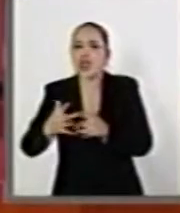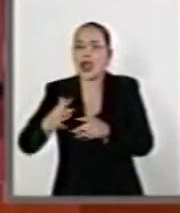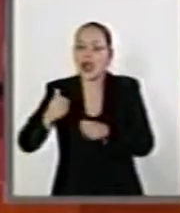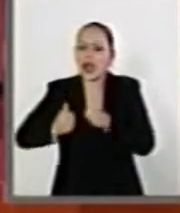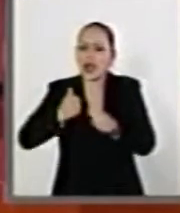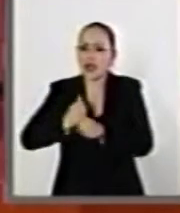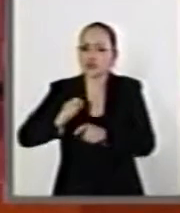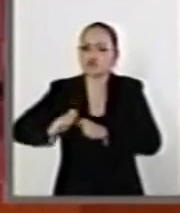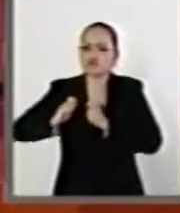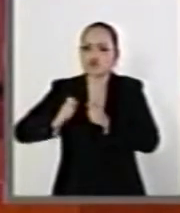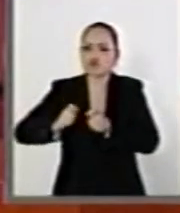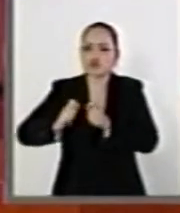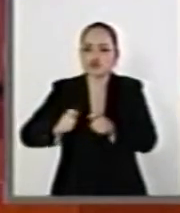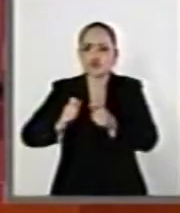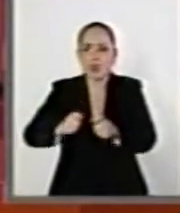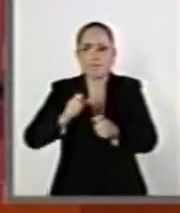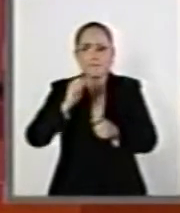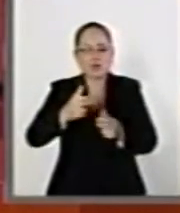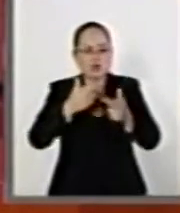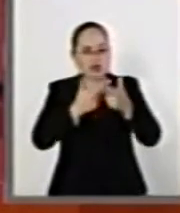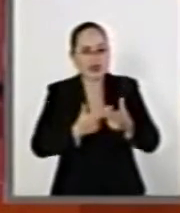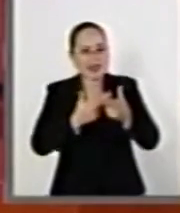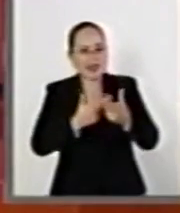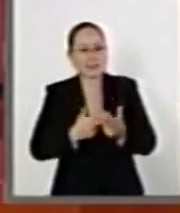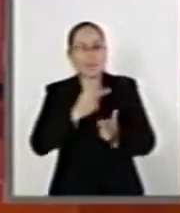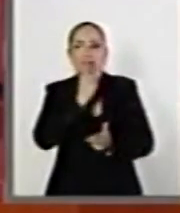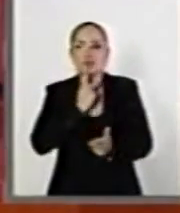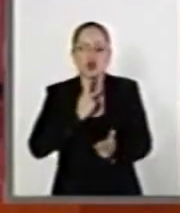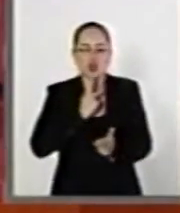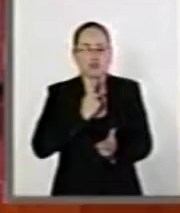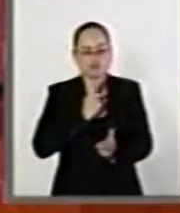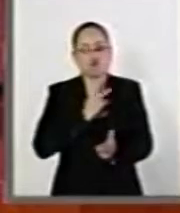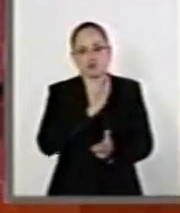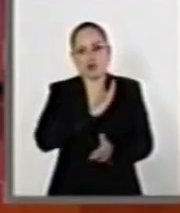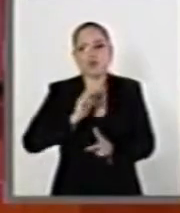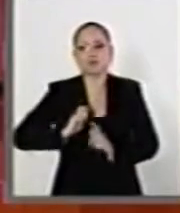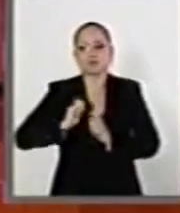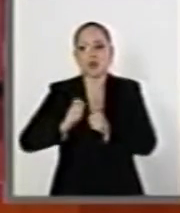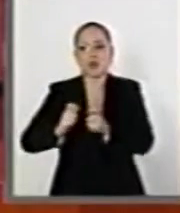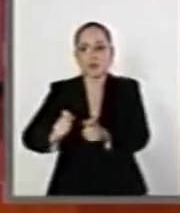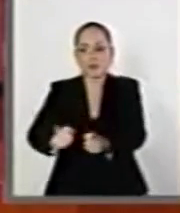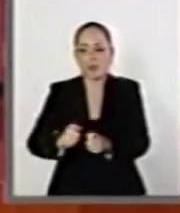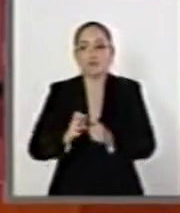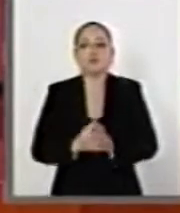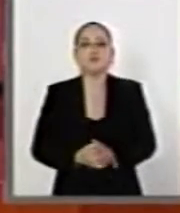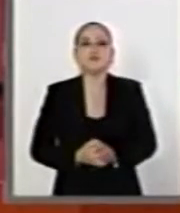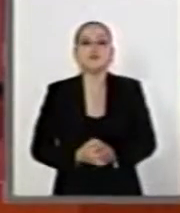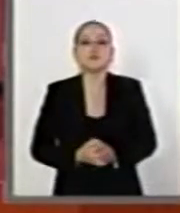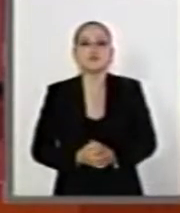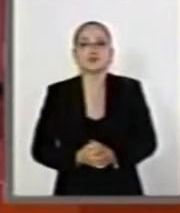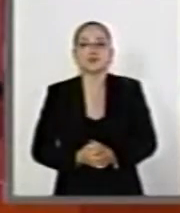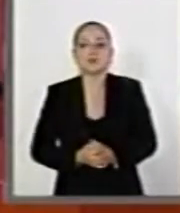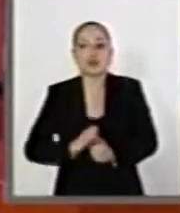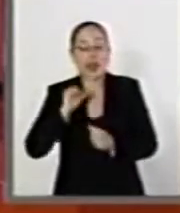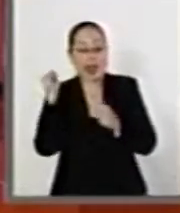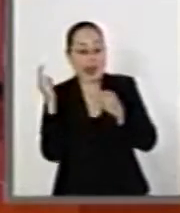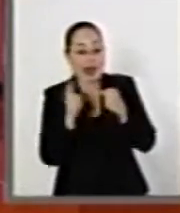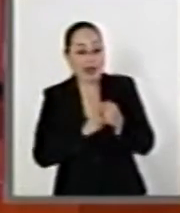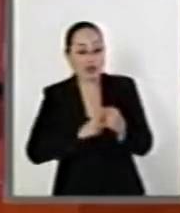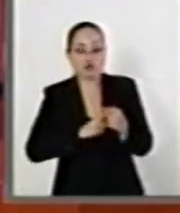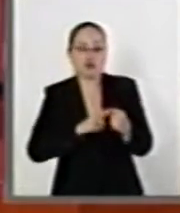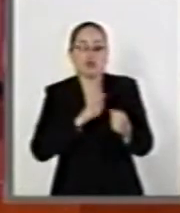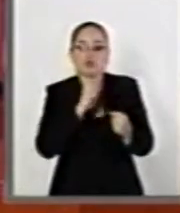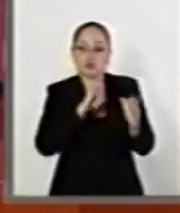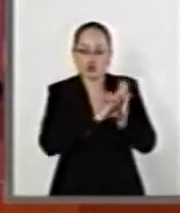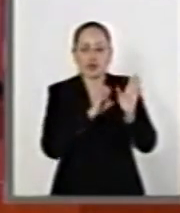de la riqueza petrolera? Cuando un activo no renovable como el petróleo